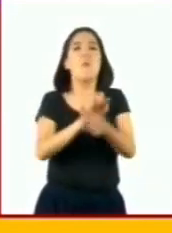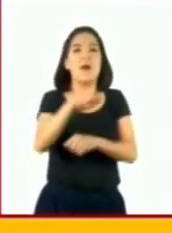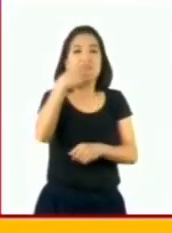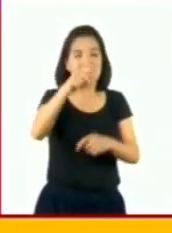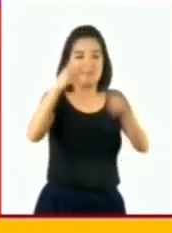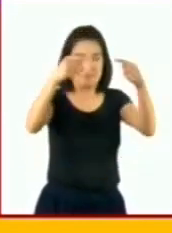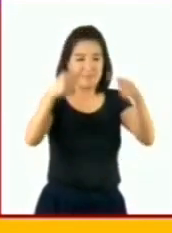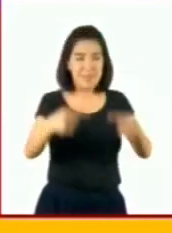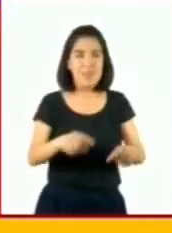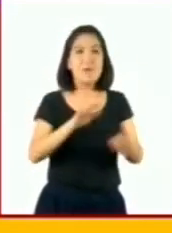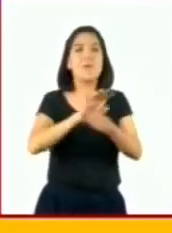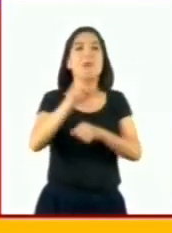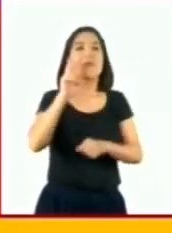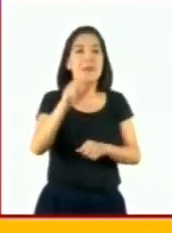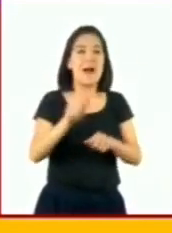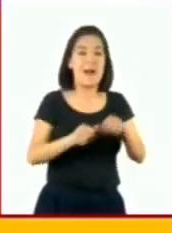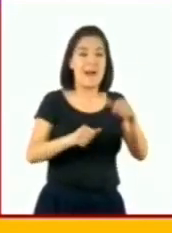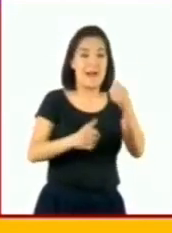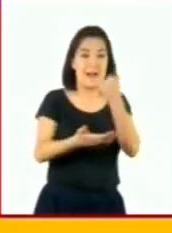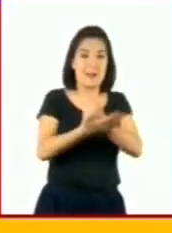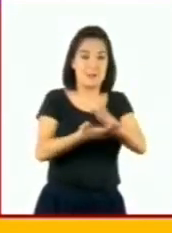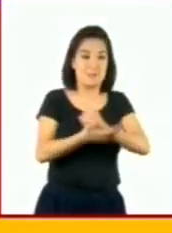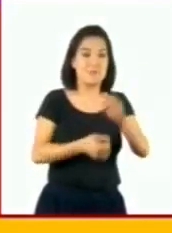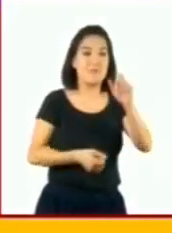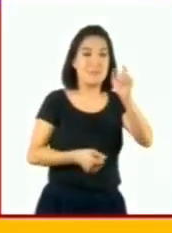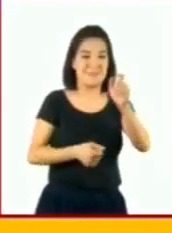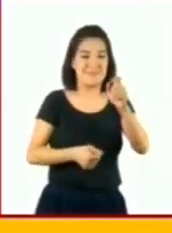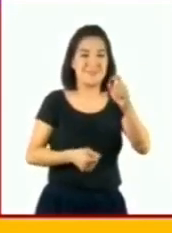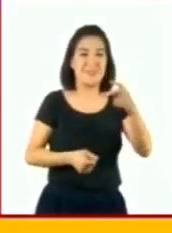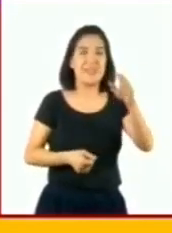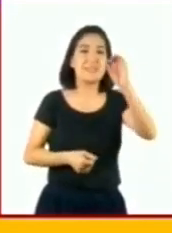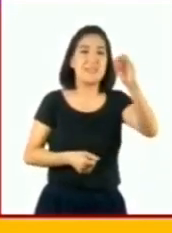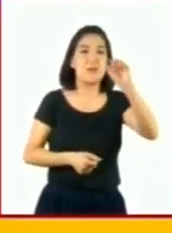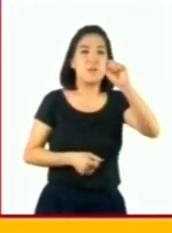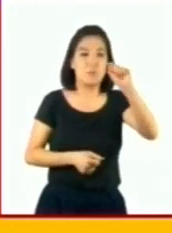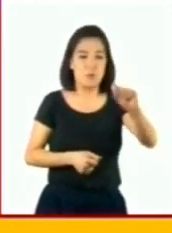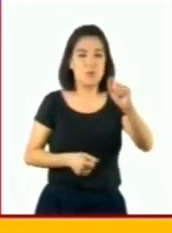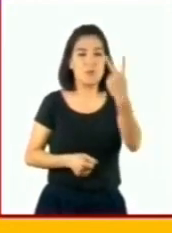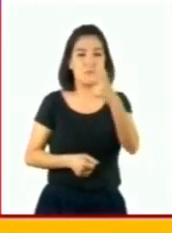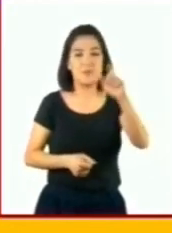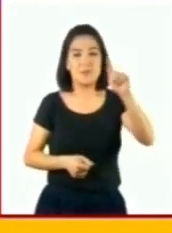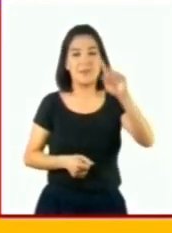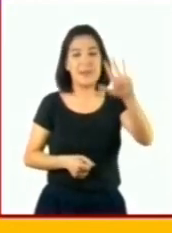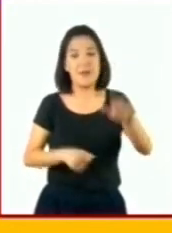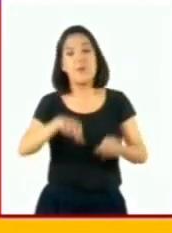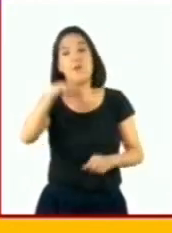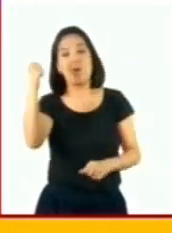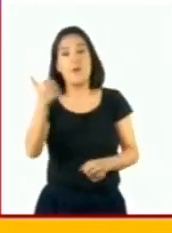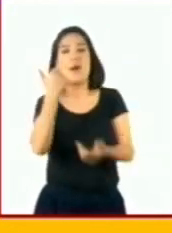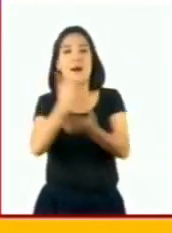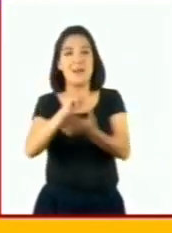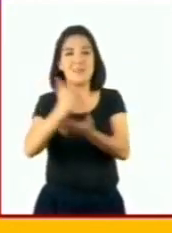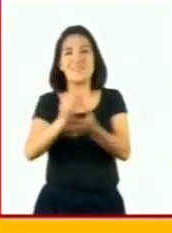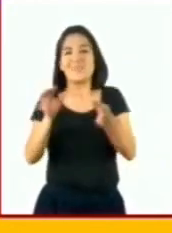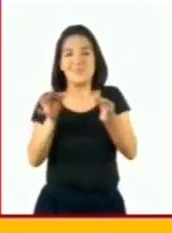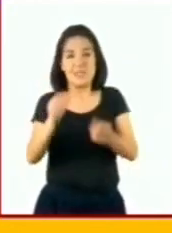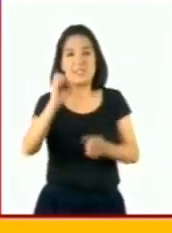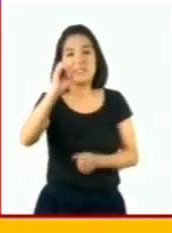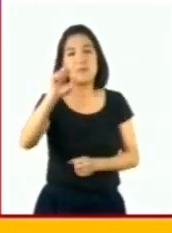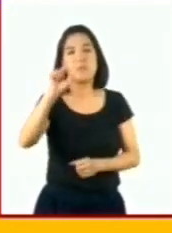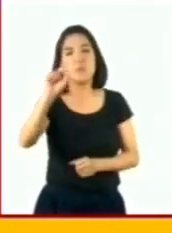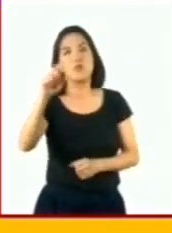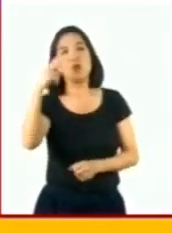arroz integral contiene 0.275 miligramos y el arroz refinado contiene 0